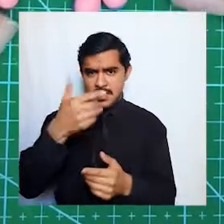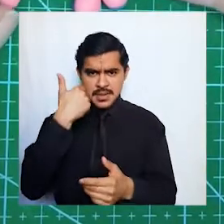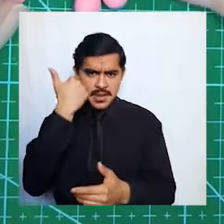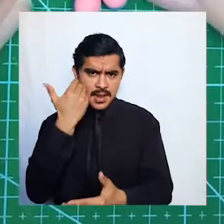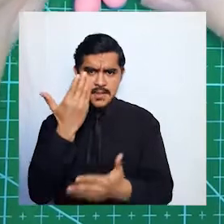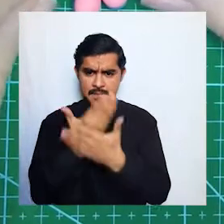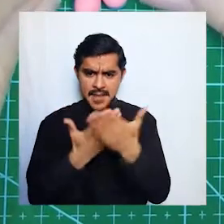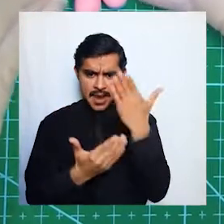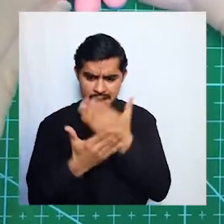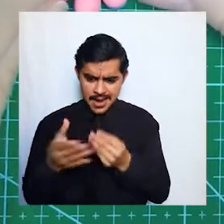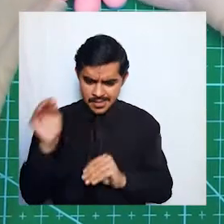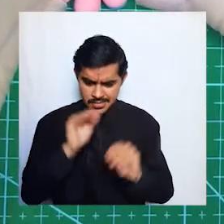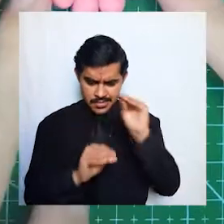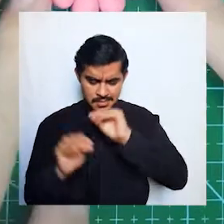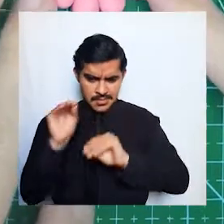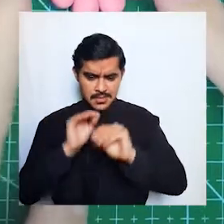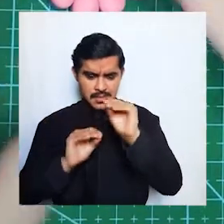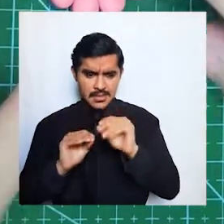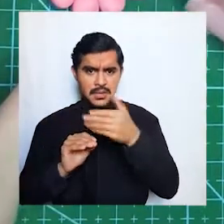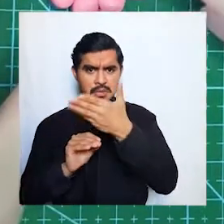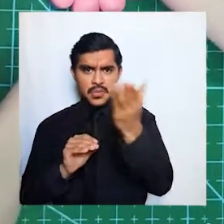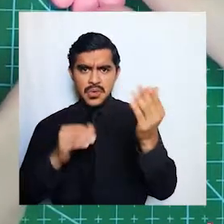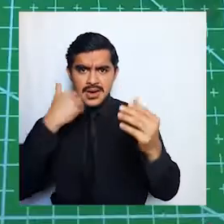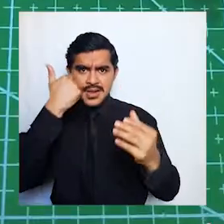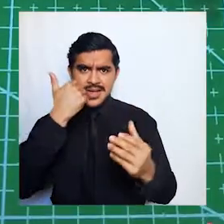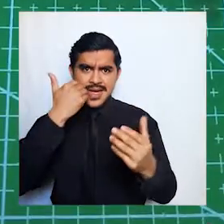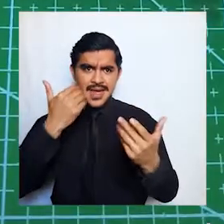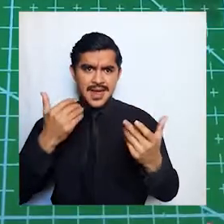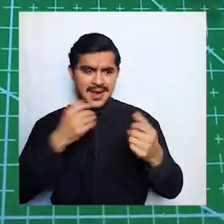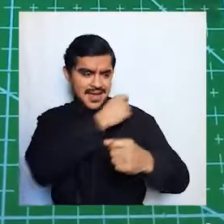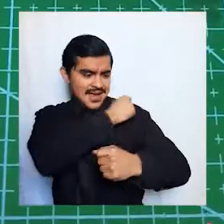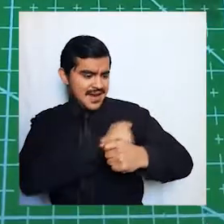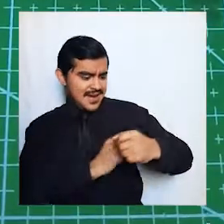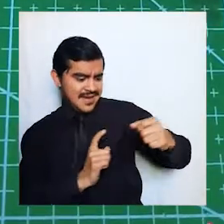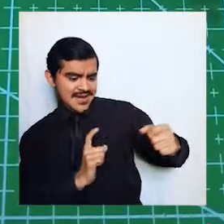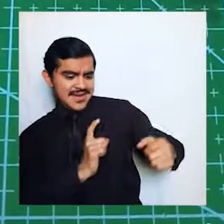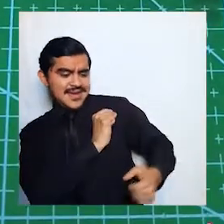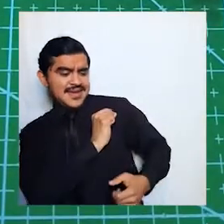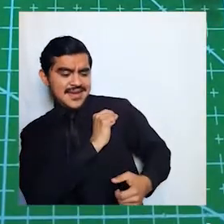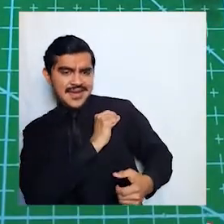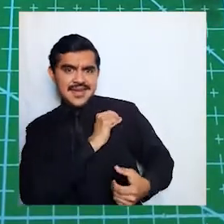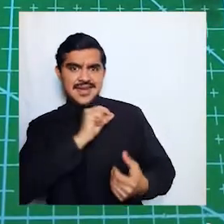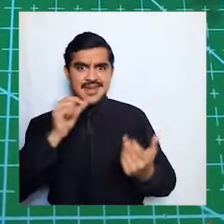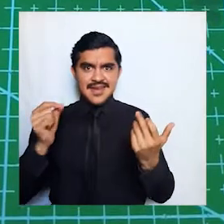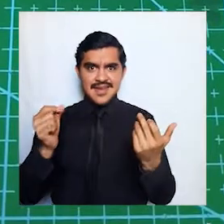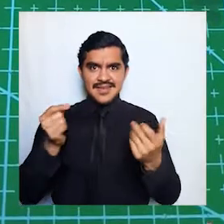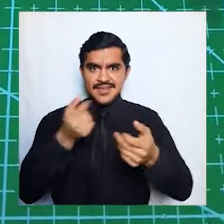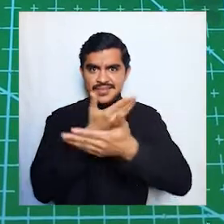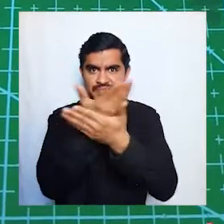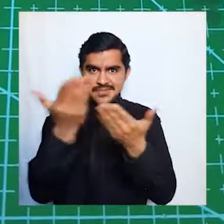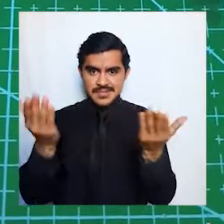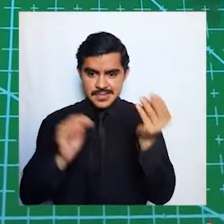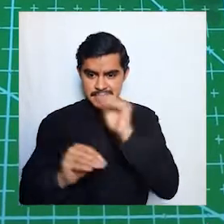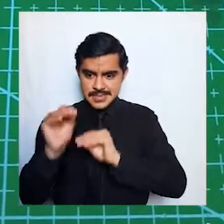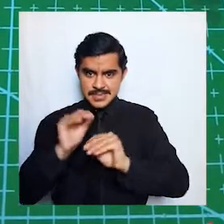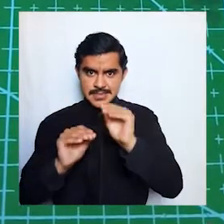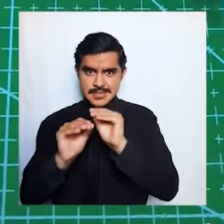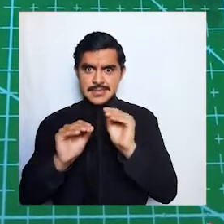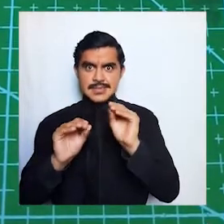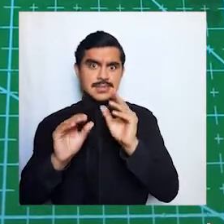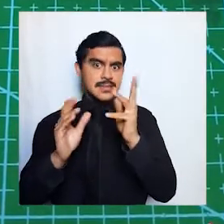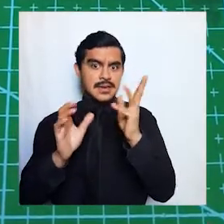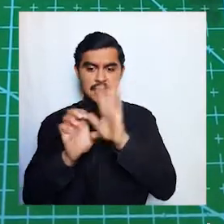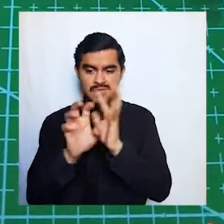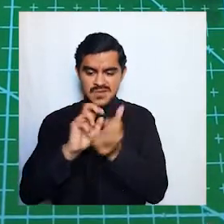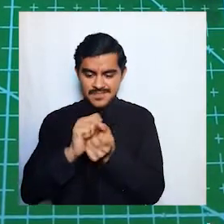manualidades y quieren hacer sus propios llaveritos son muy buenos con las manos pueden hacer cosas con